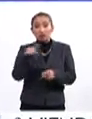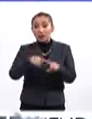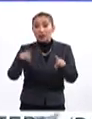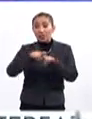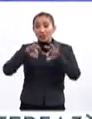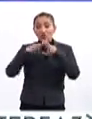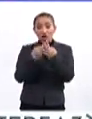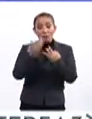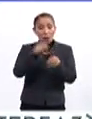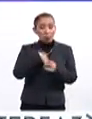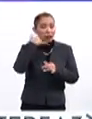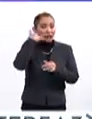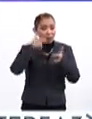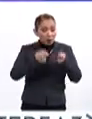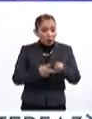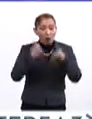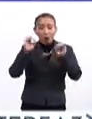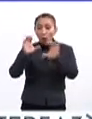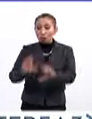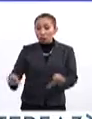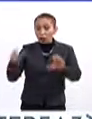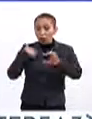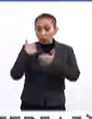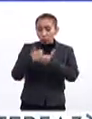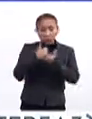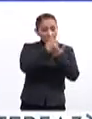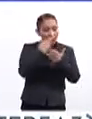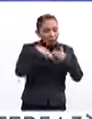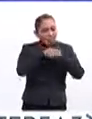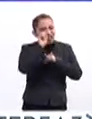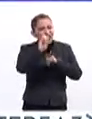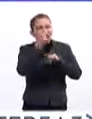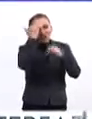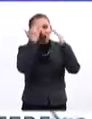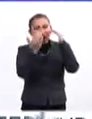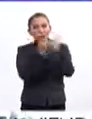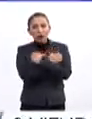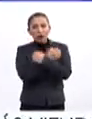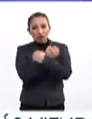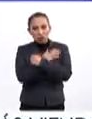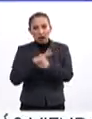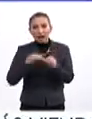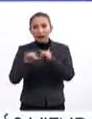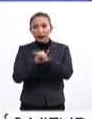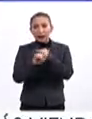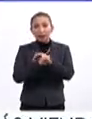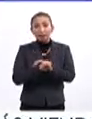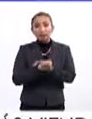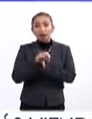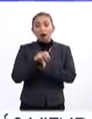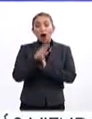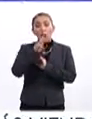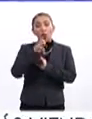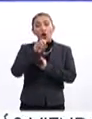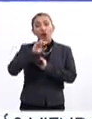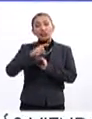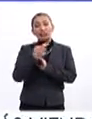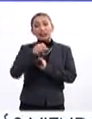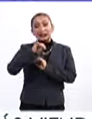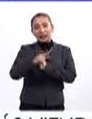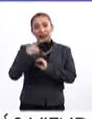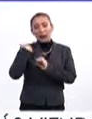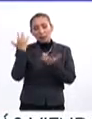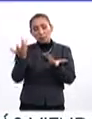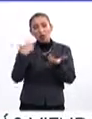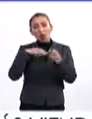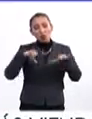dispositivos, como teléfonos móviles o computadoras, para acceder a los contenidos educativos que hay en línea. Wachiki es parte del directorio